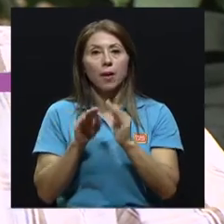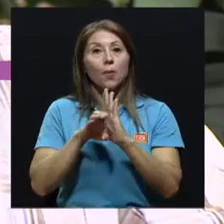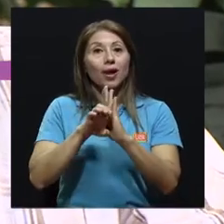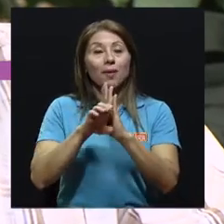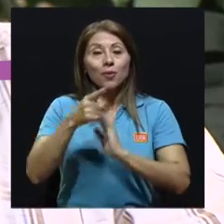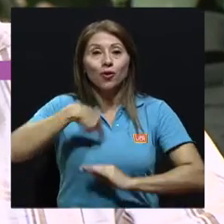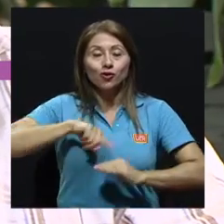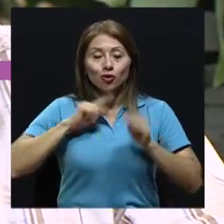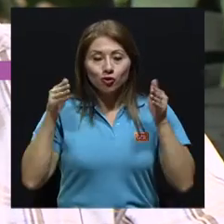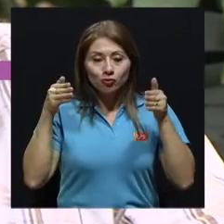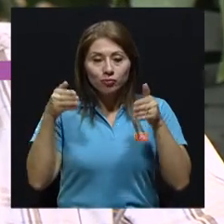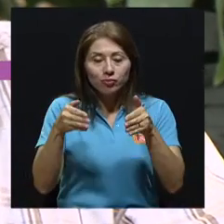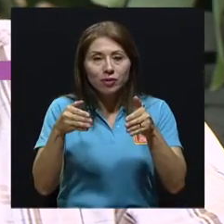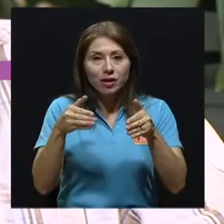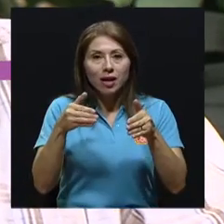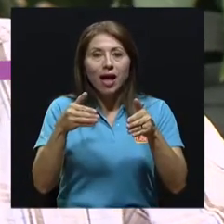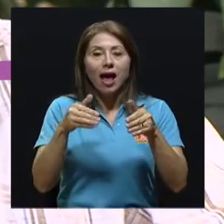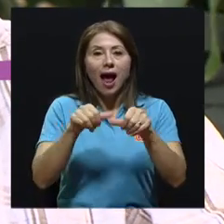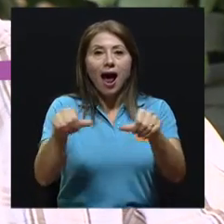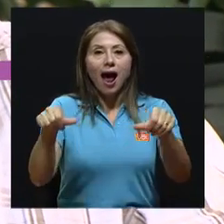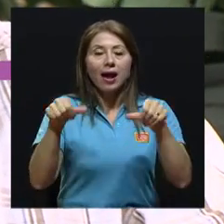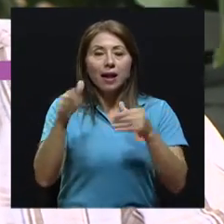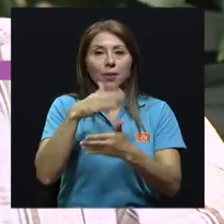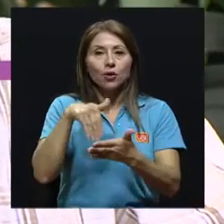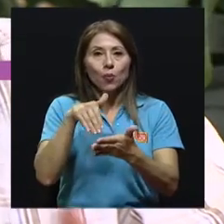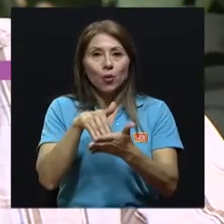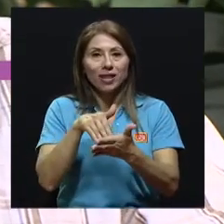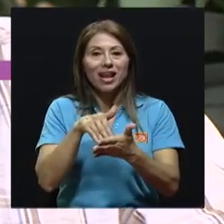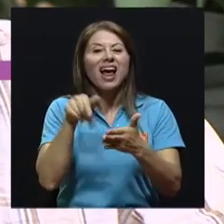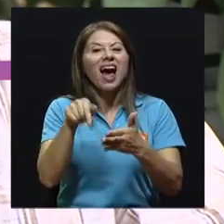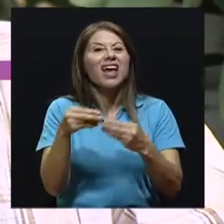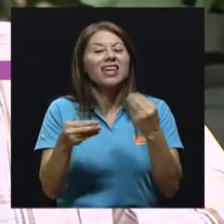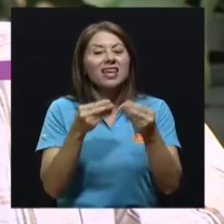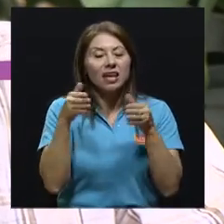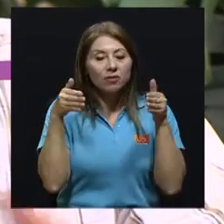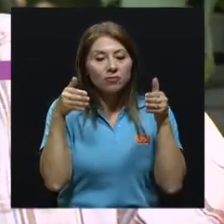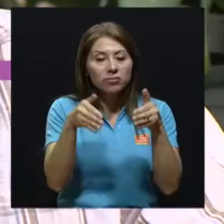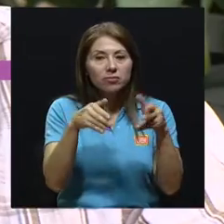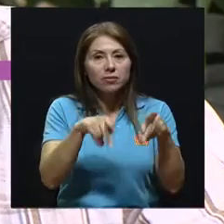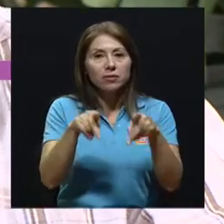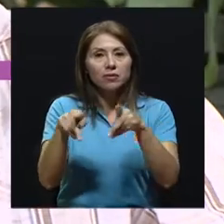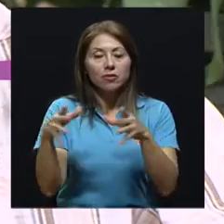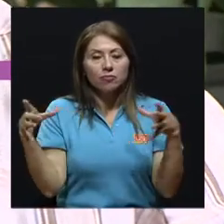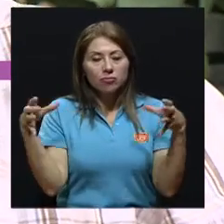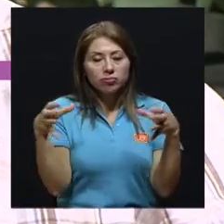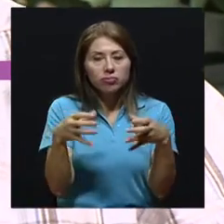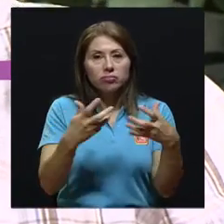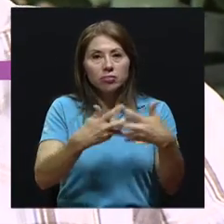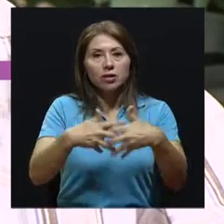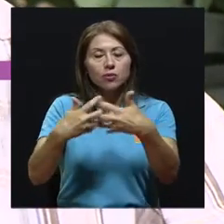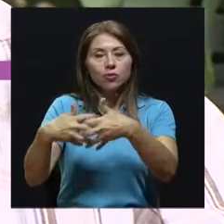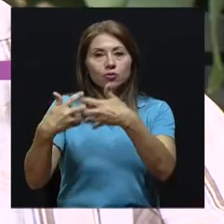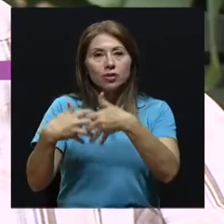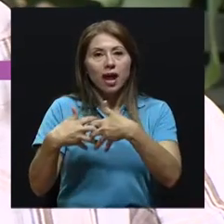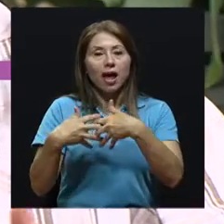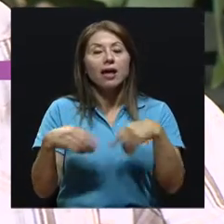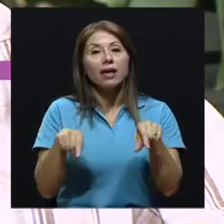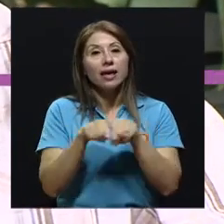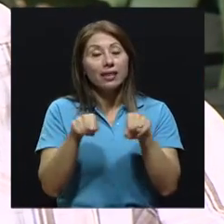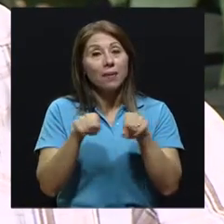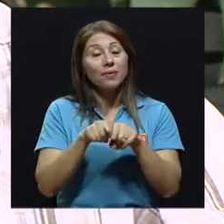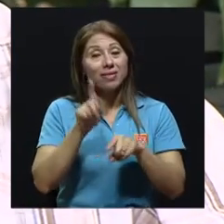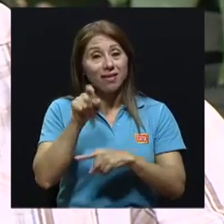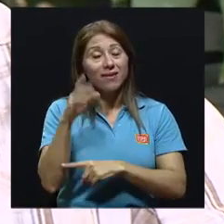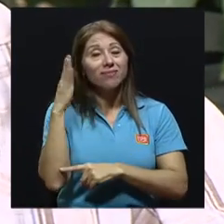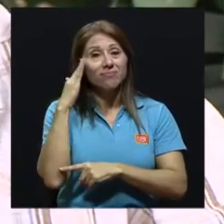la mayoría de las estaciones de monitoreo. Y bueno, por supuesto, es donde se concentra la industria, donde se concentra la población. Y también hay que tomar en cuenta que la